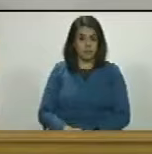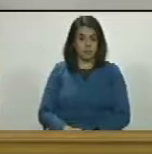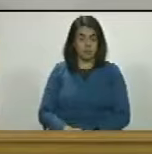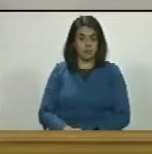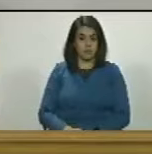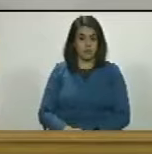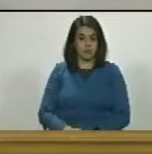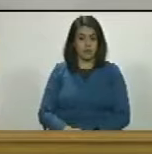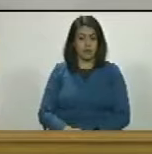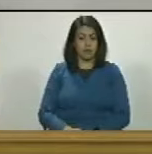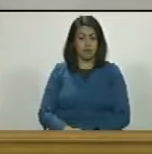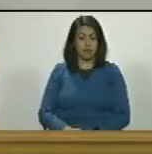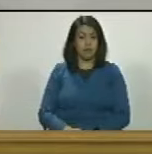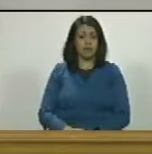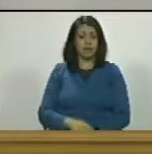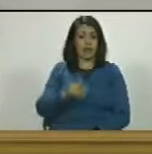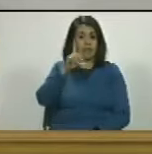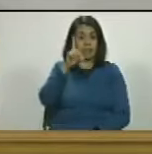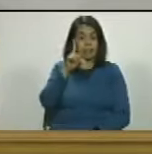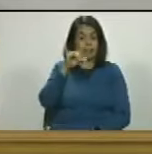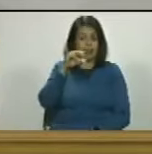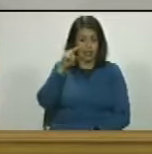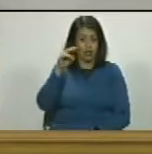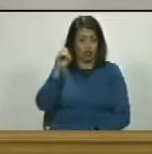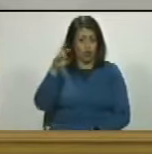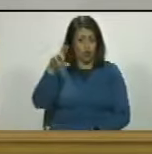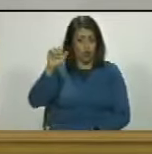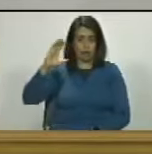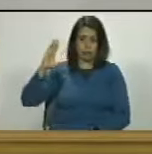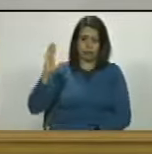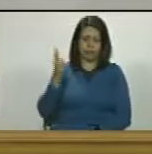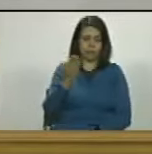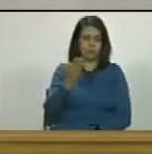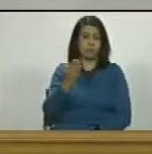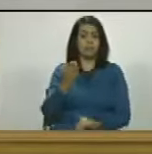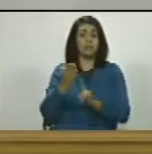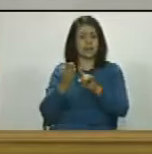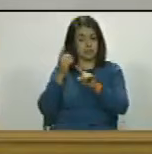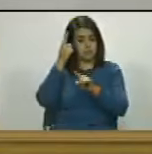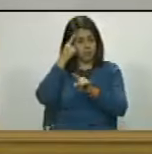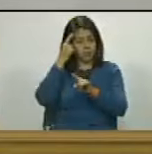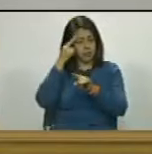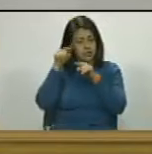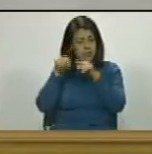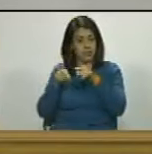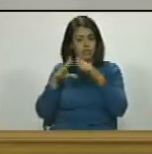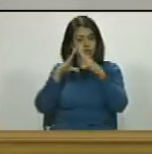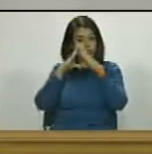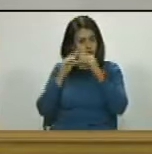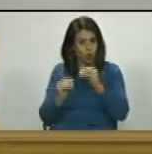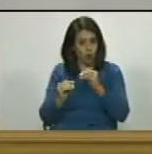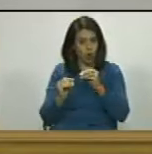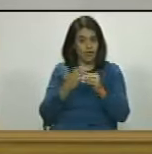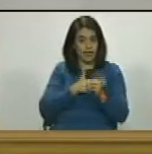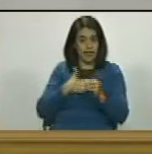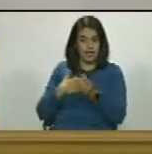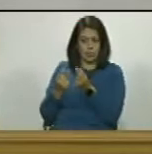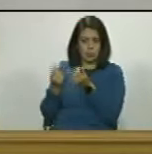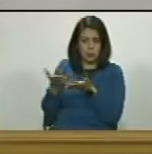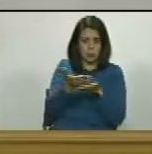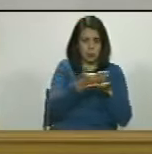cuando le corten la cabeza a la infanta Dinora que va a pasar no se preocupen qué va a pasar porque todos se están peleando por la botella